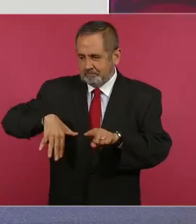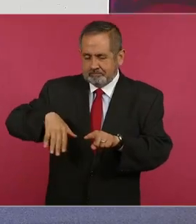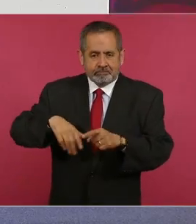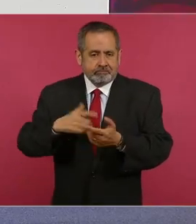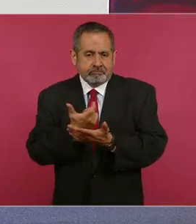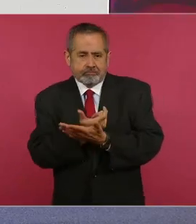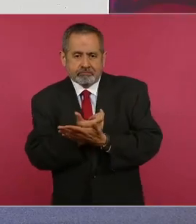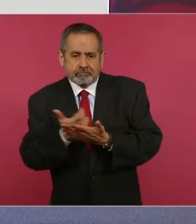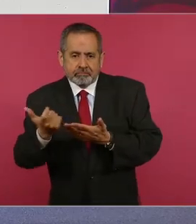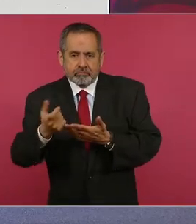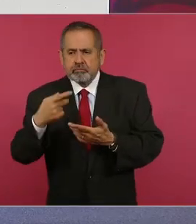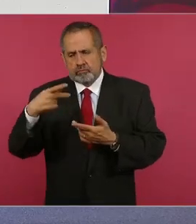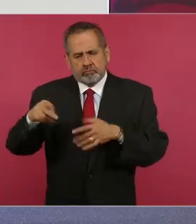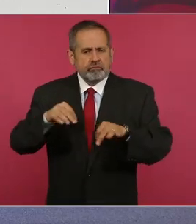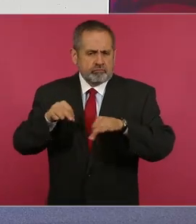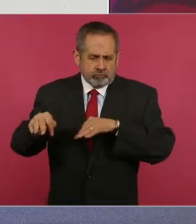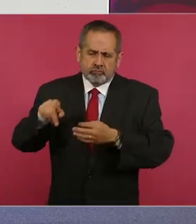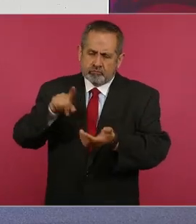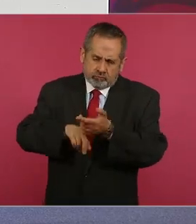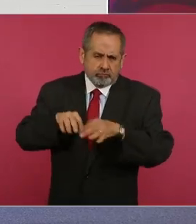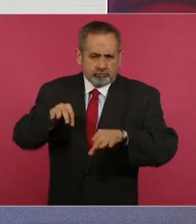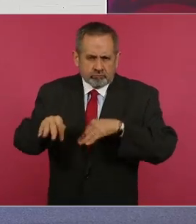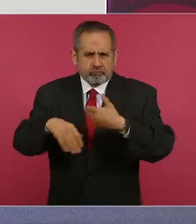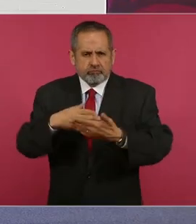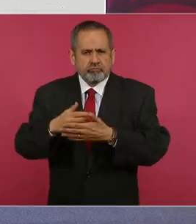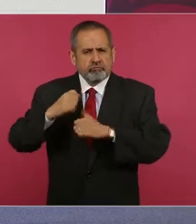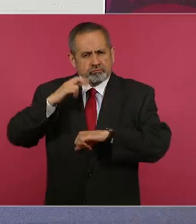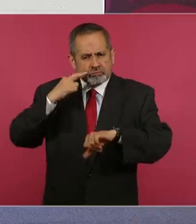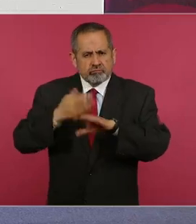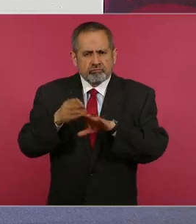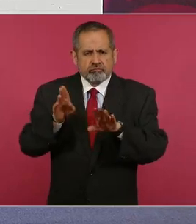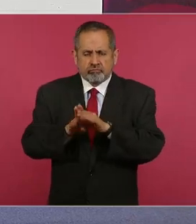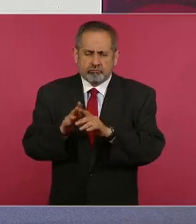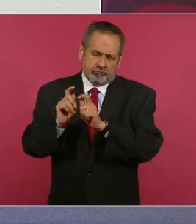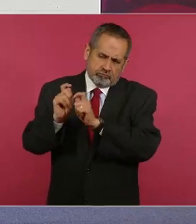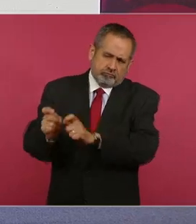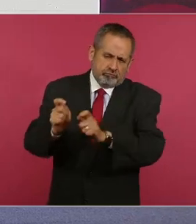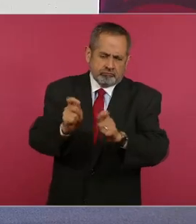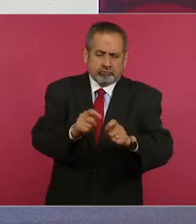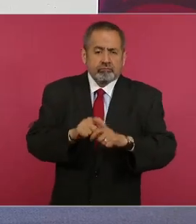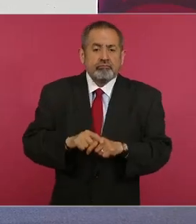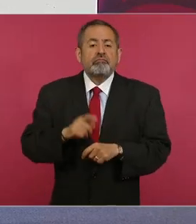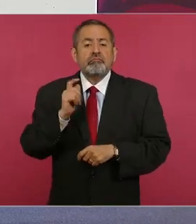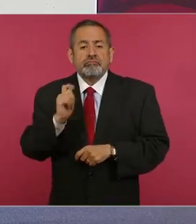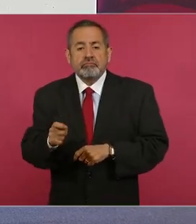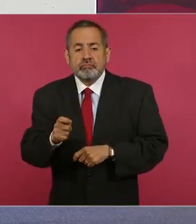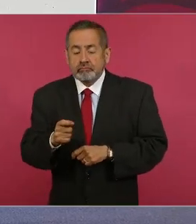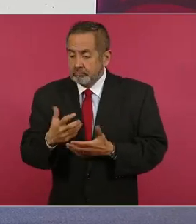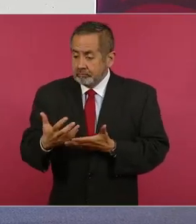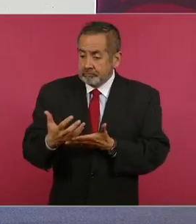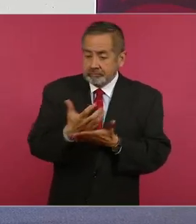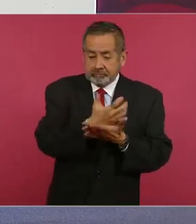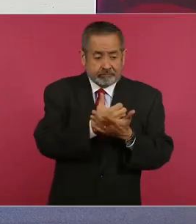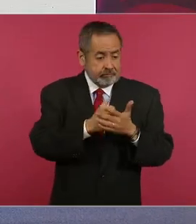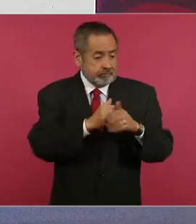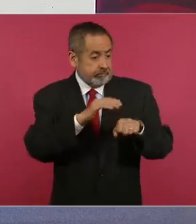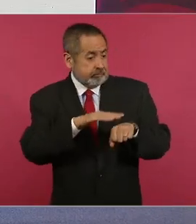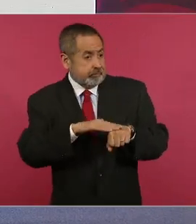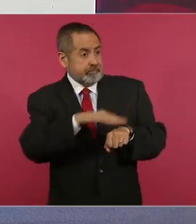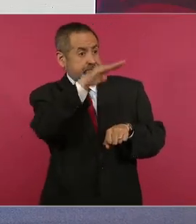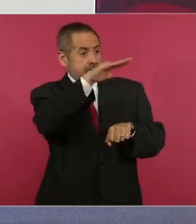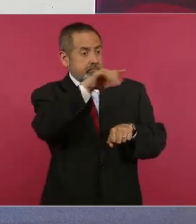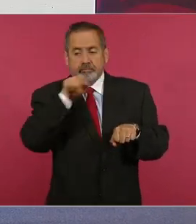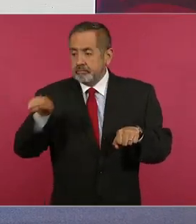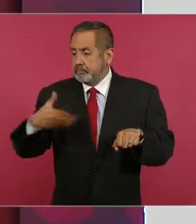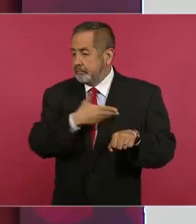por el desempeño de su función, empleo, cargo o comisión mayor a la establecida para el